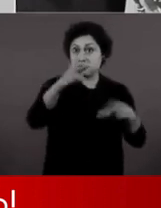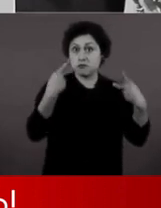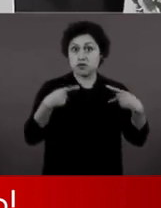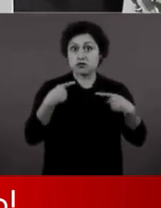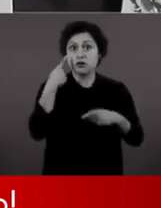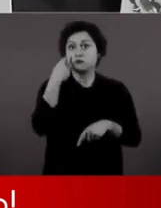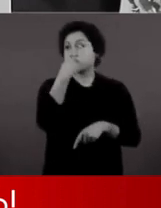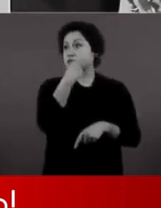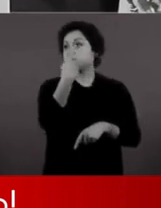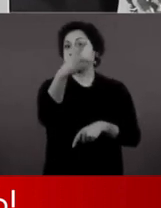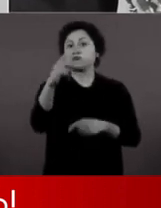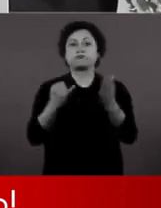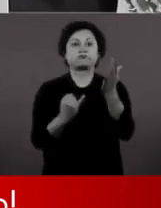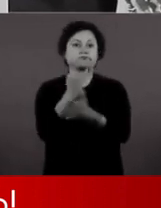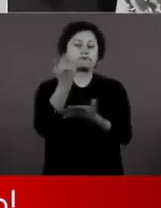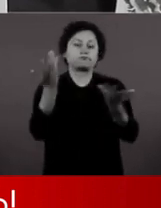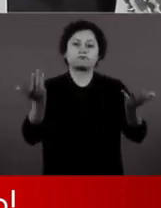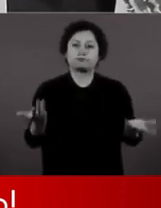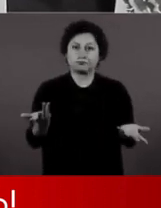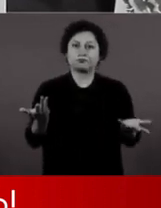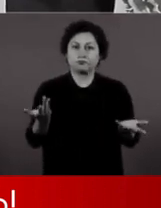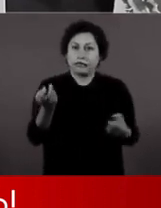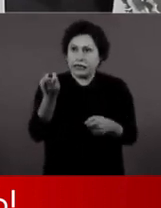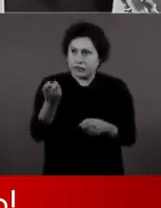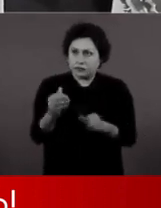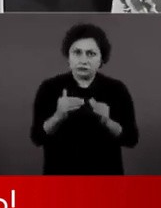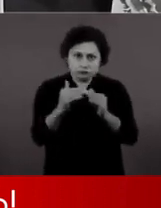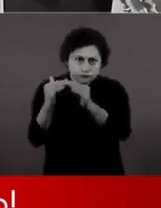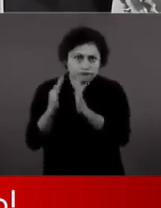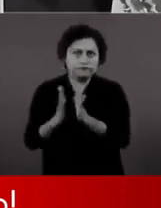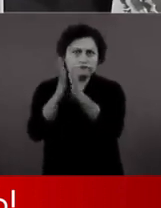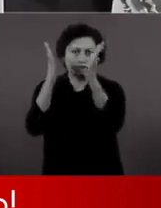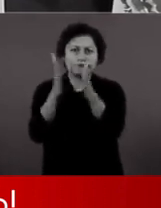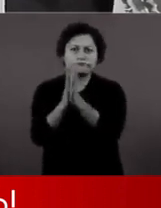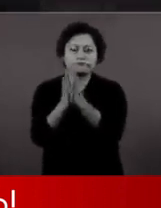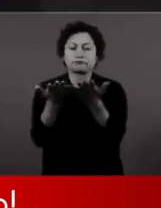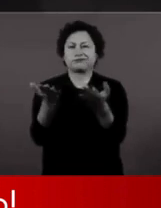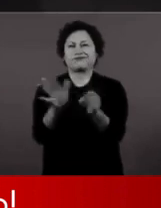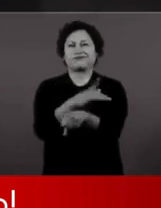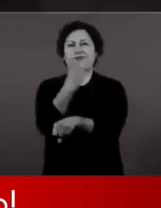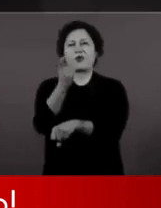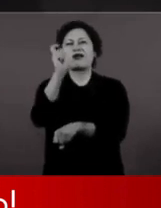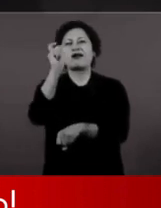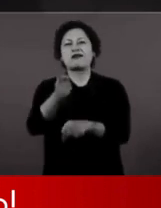No, la llamada clase política, no la oligarquía,